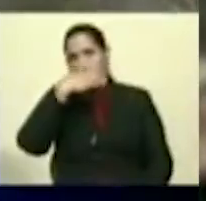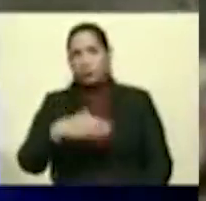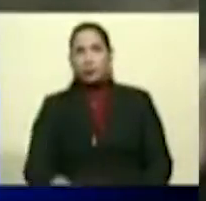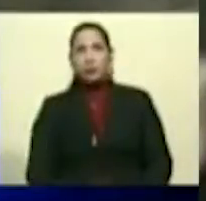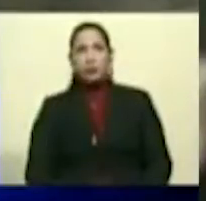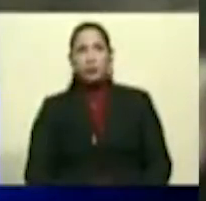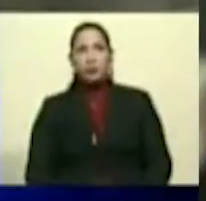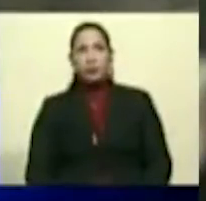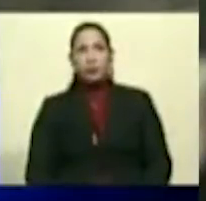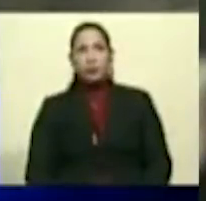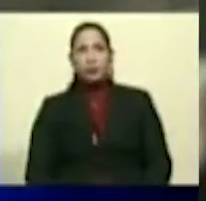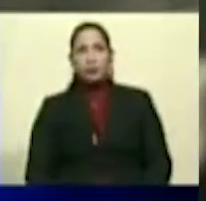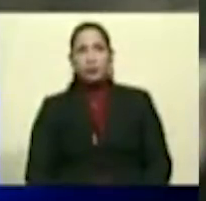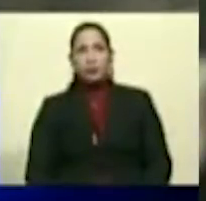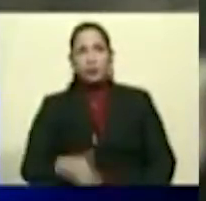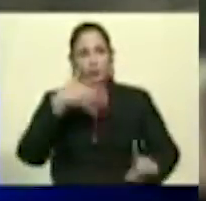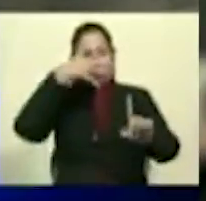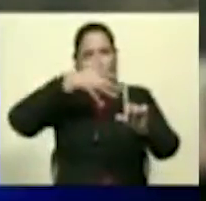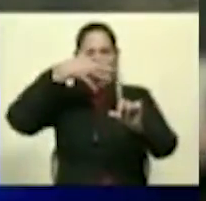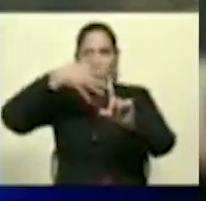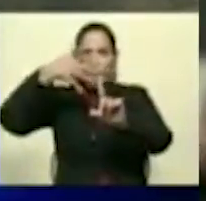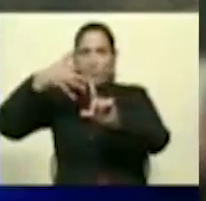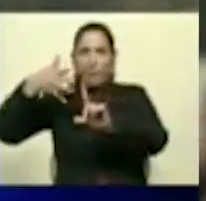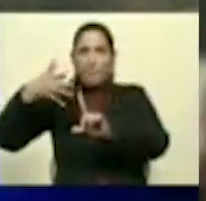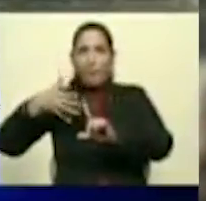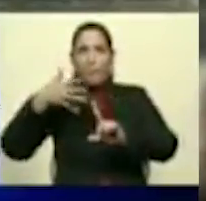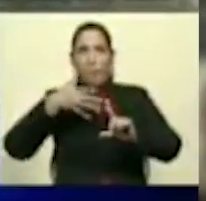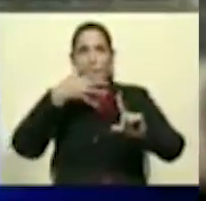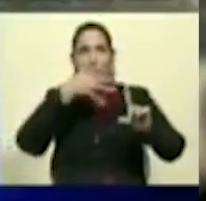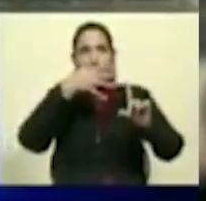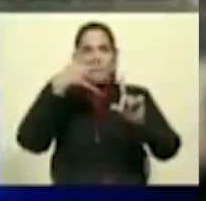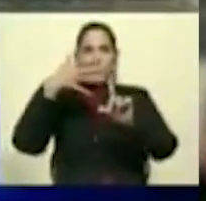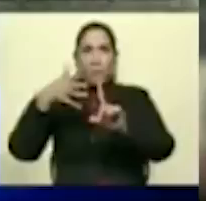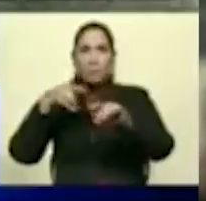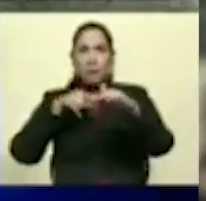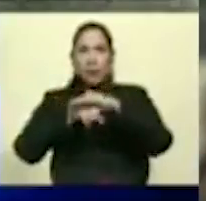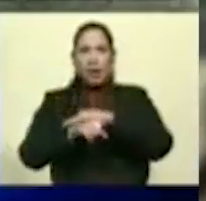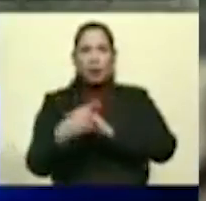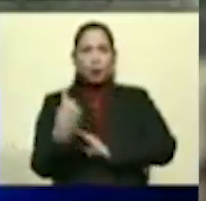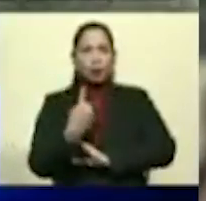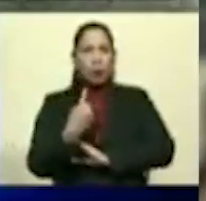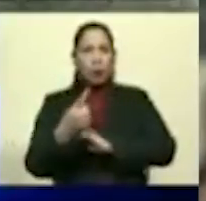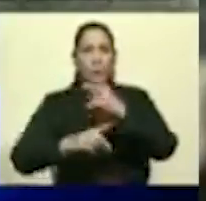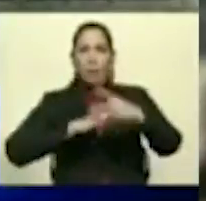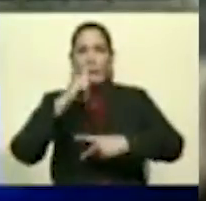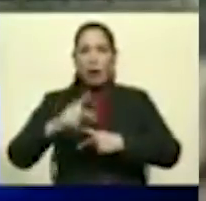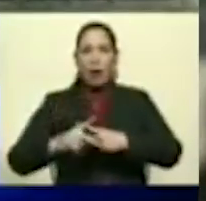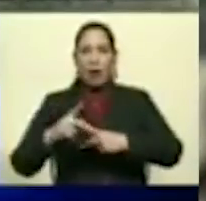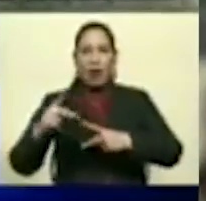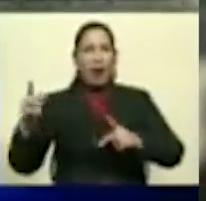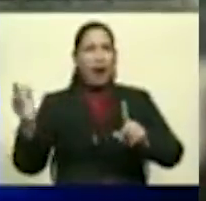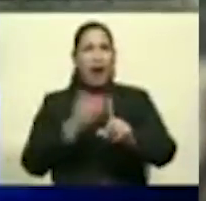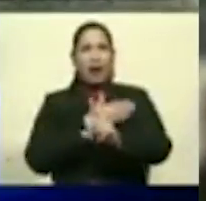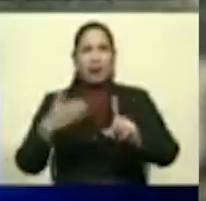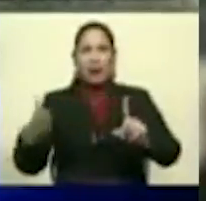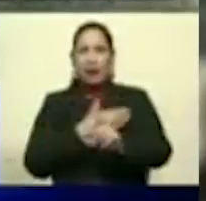que son adoctrinados dentro de un solo plan, atacar a Venezuela.